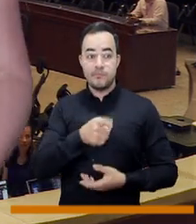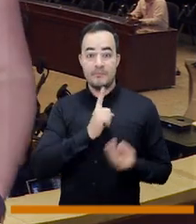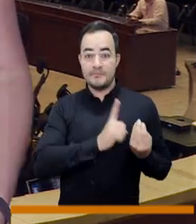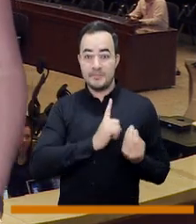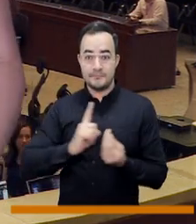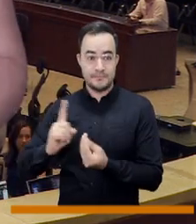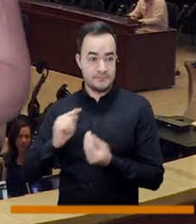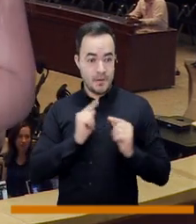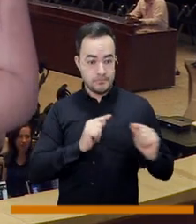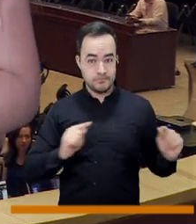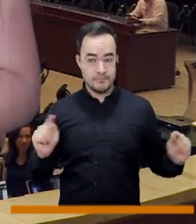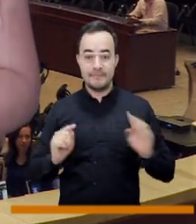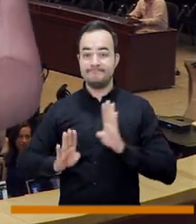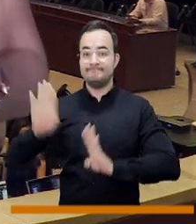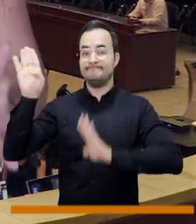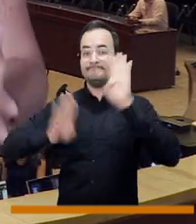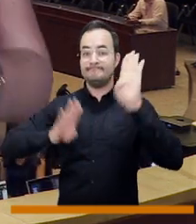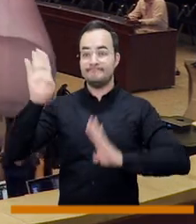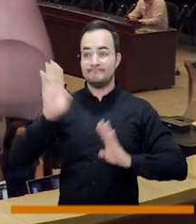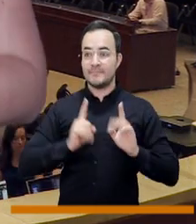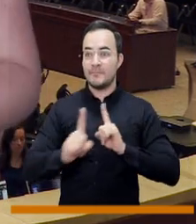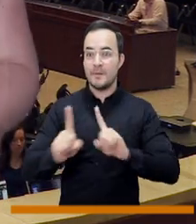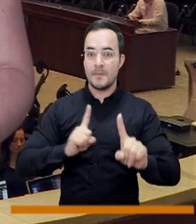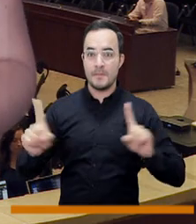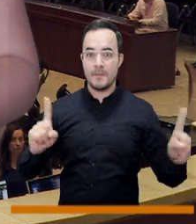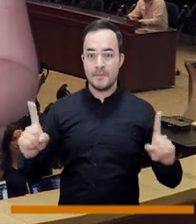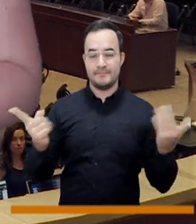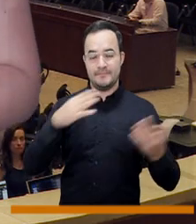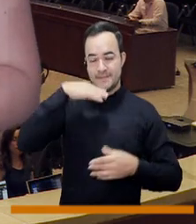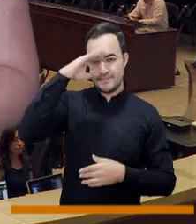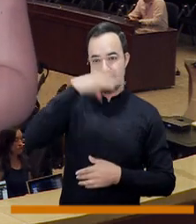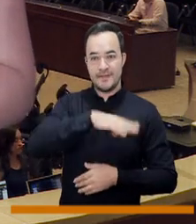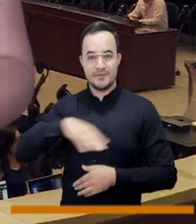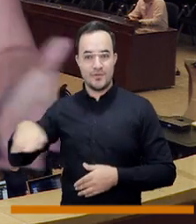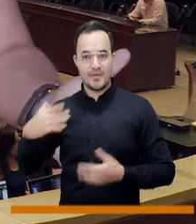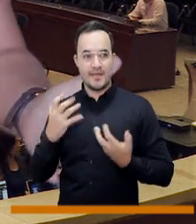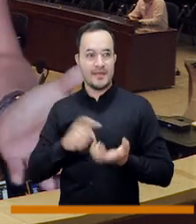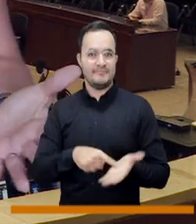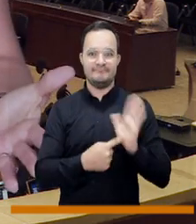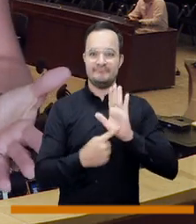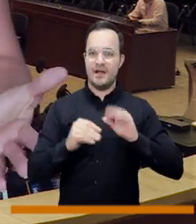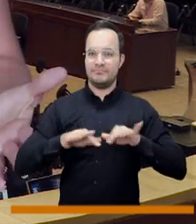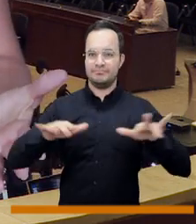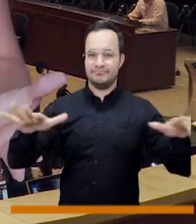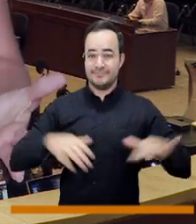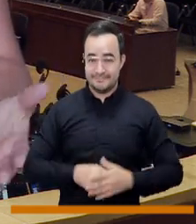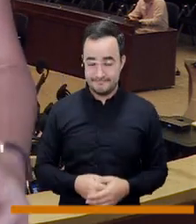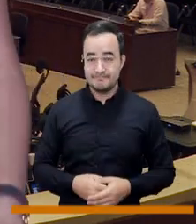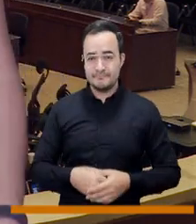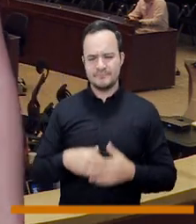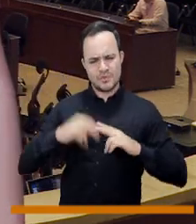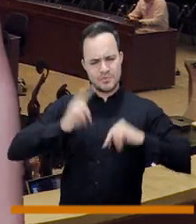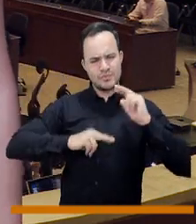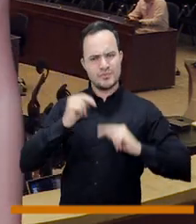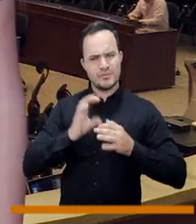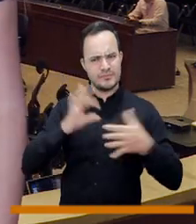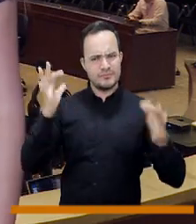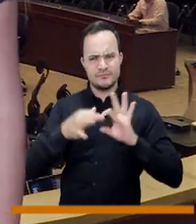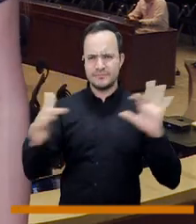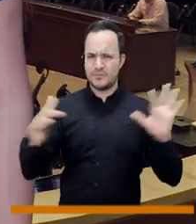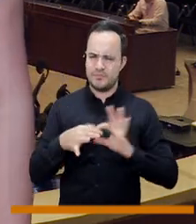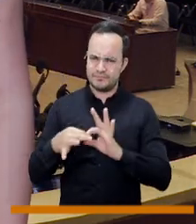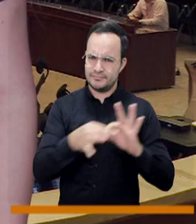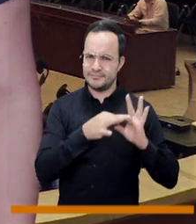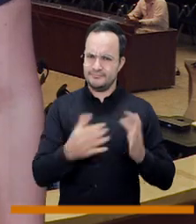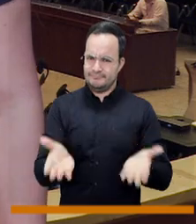Y partido y empiezan a representar Antioquia a Medellín y a sus intereses. Tenemos que empezar a construir juntos, hay mucha tarea por